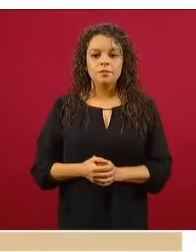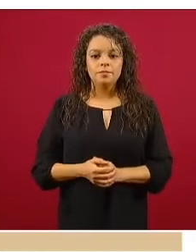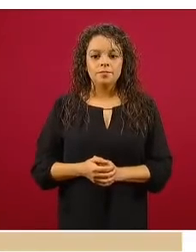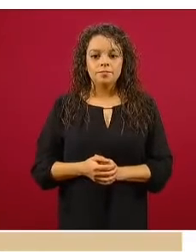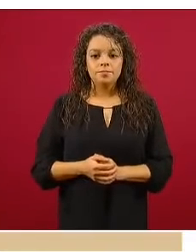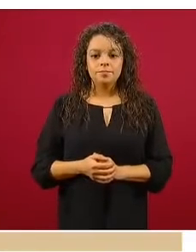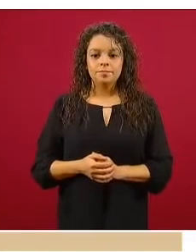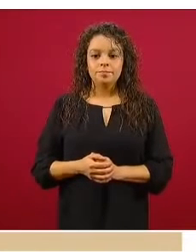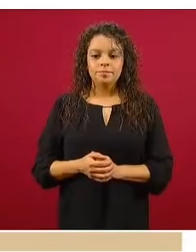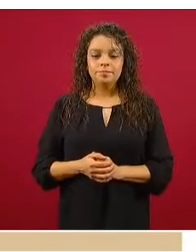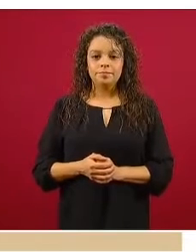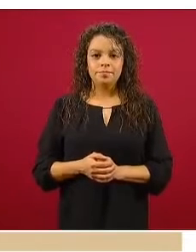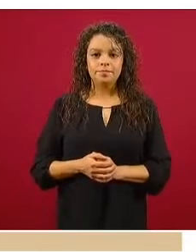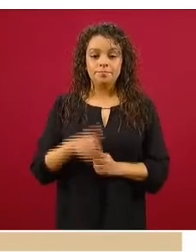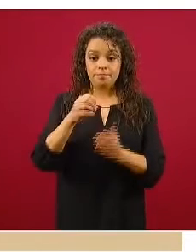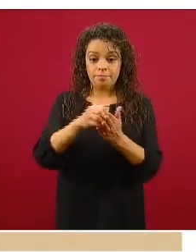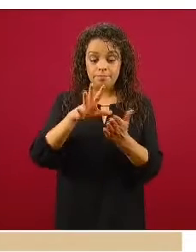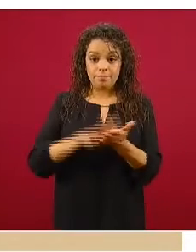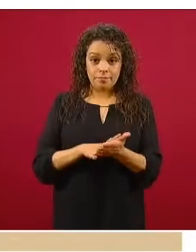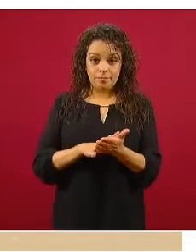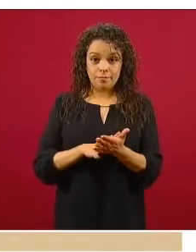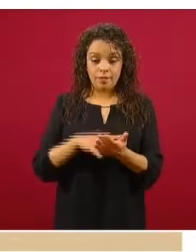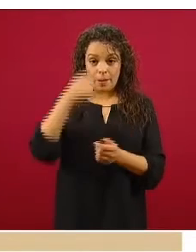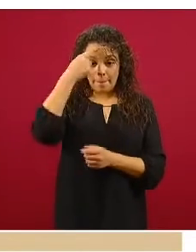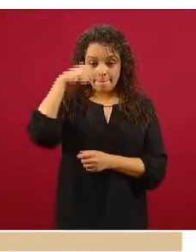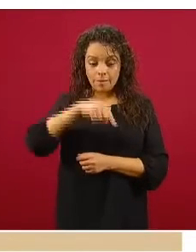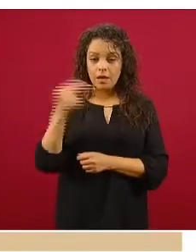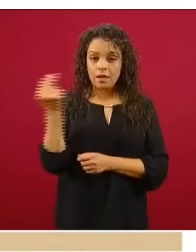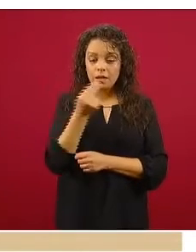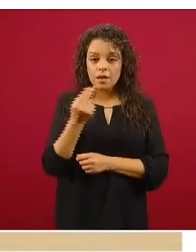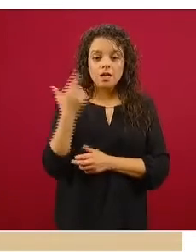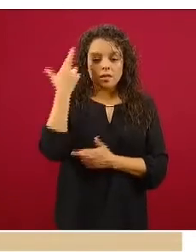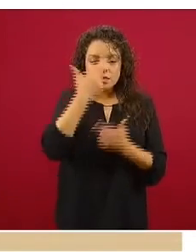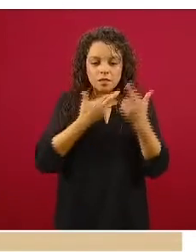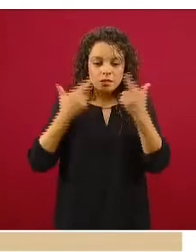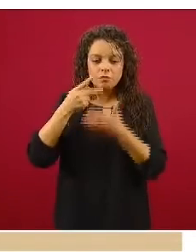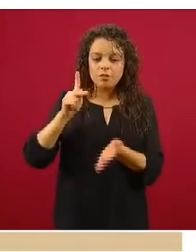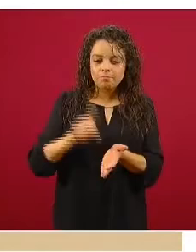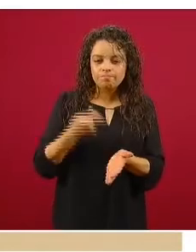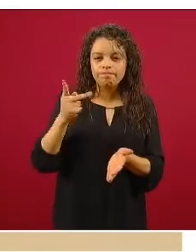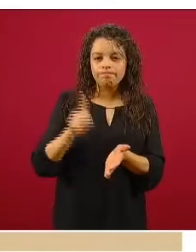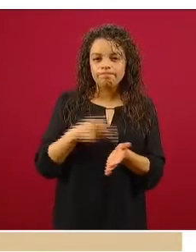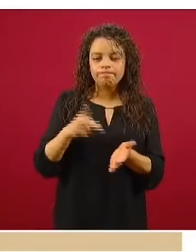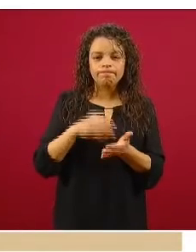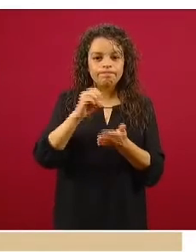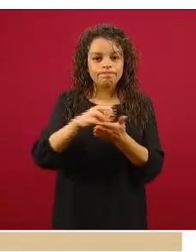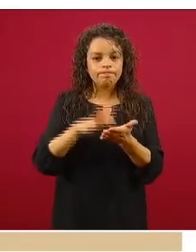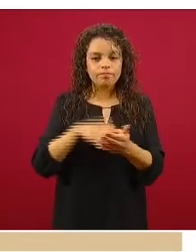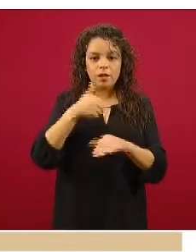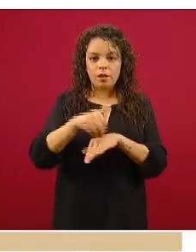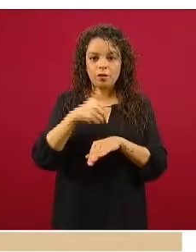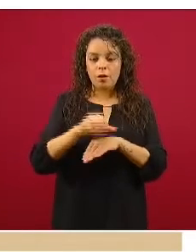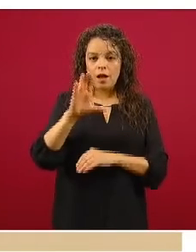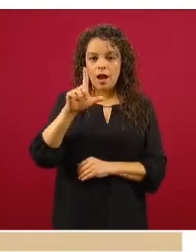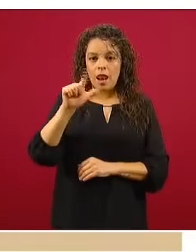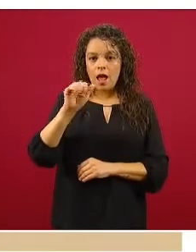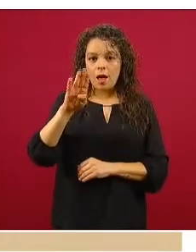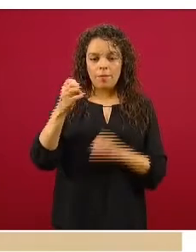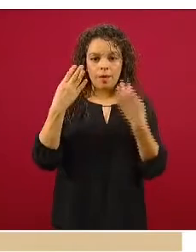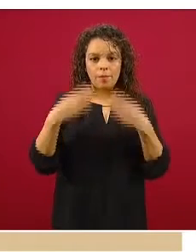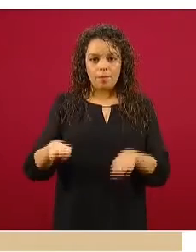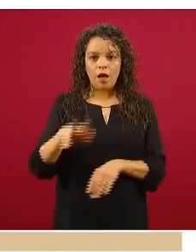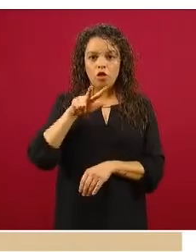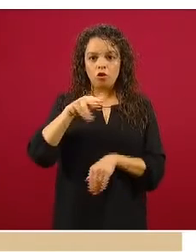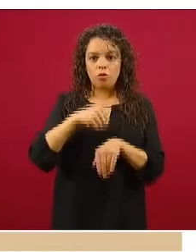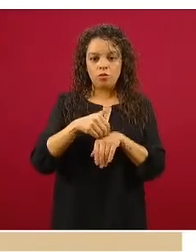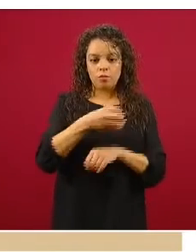metimos para que la gente cheque dos veces a la hora de ingresar su cuenta clave de 18. Dígitos, para que